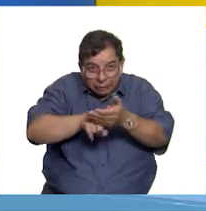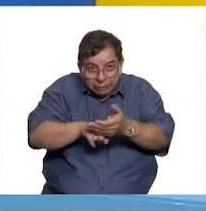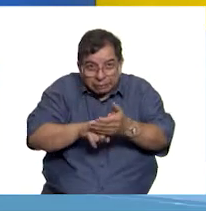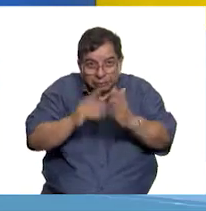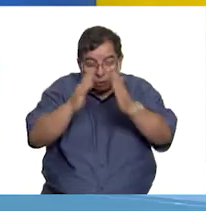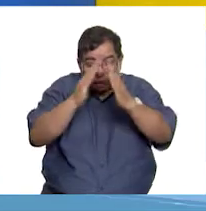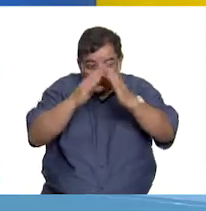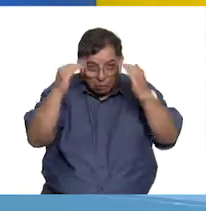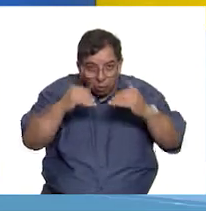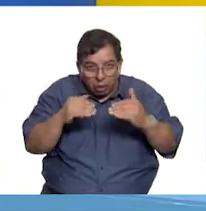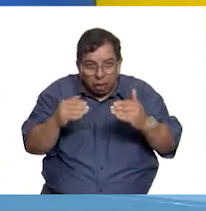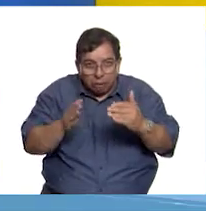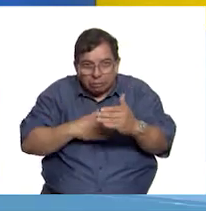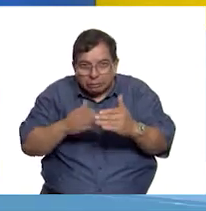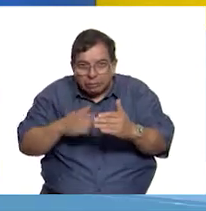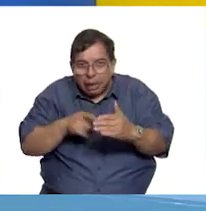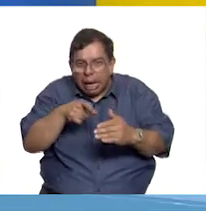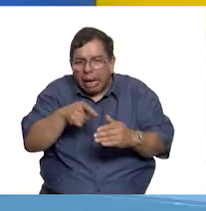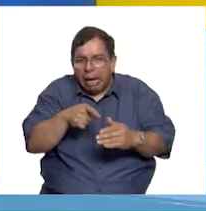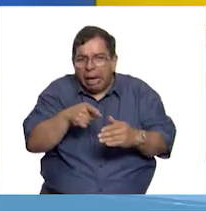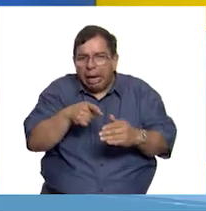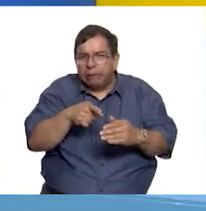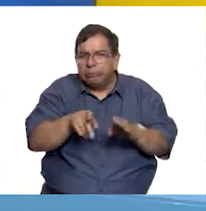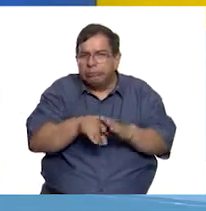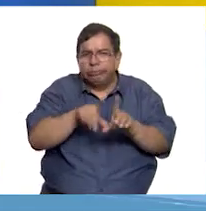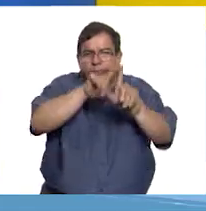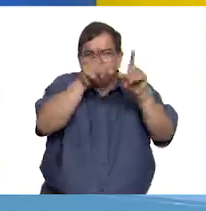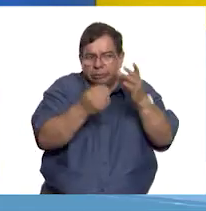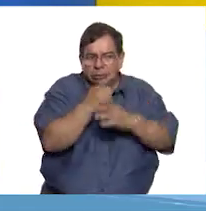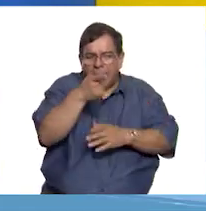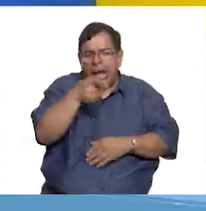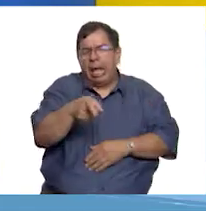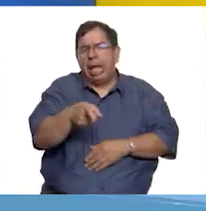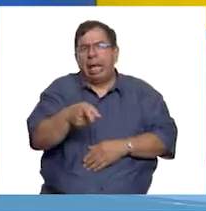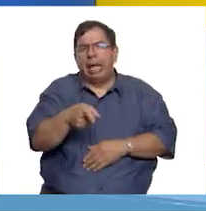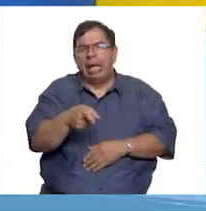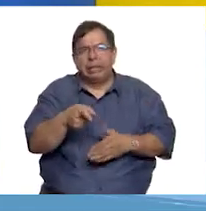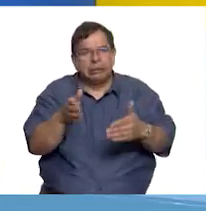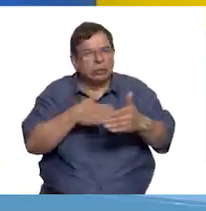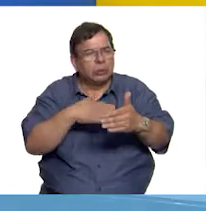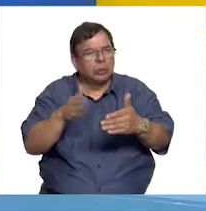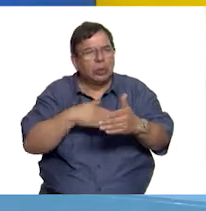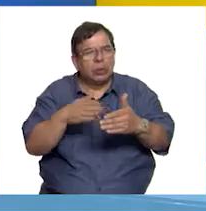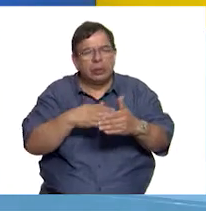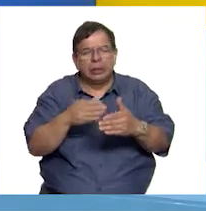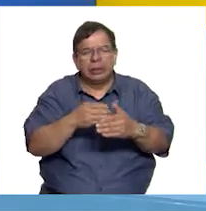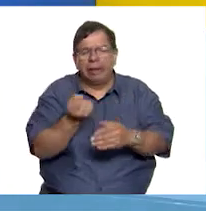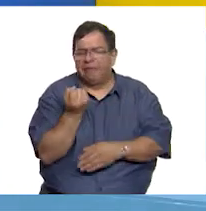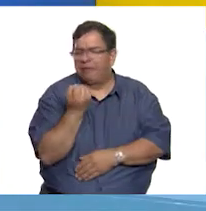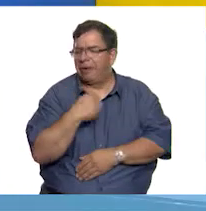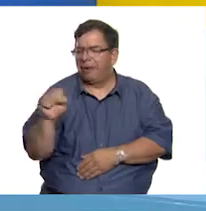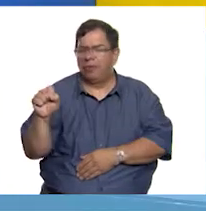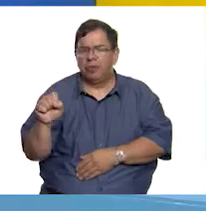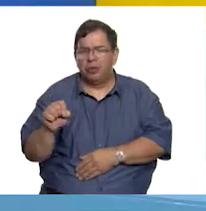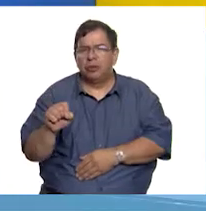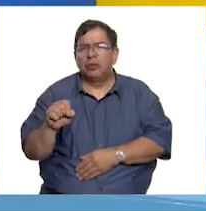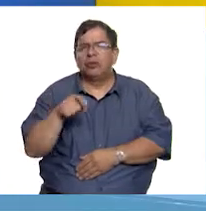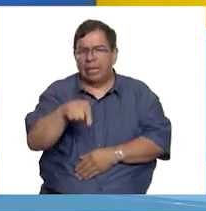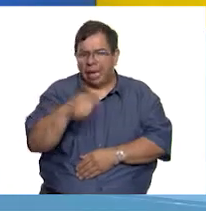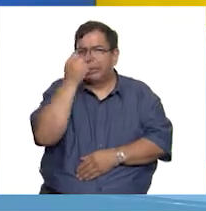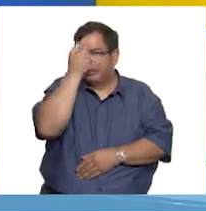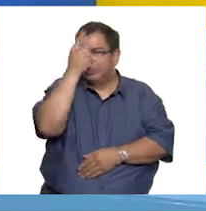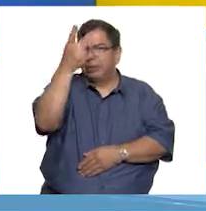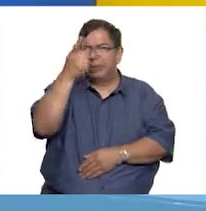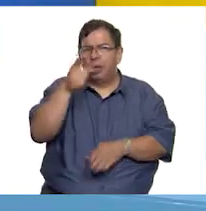Nueva España donde se inventaron algunos de los platillos más famosos de lo que ahora es México. Por ejemplo,